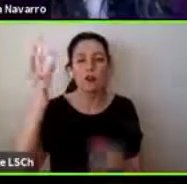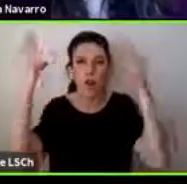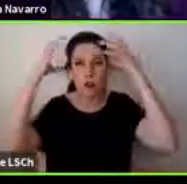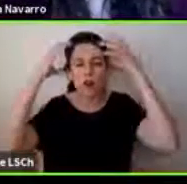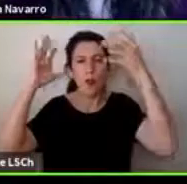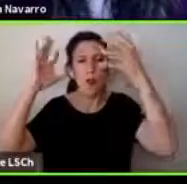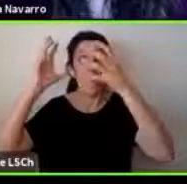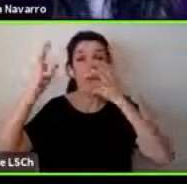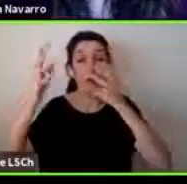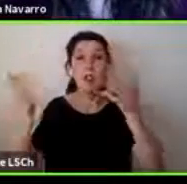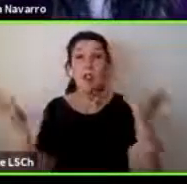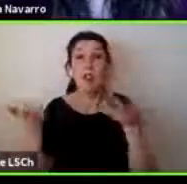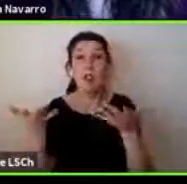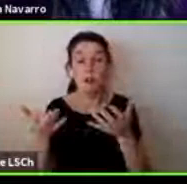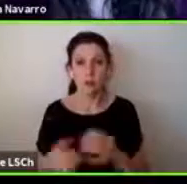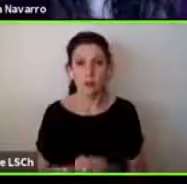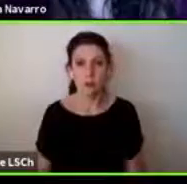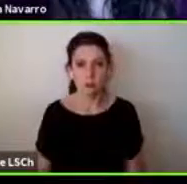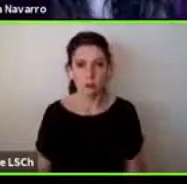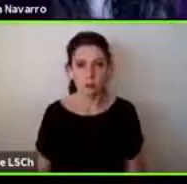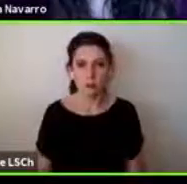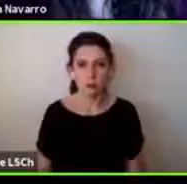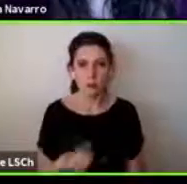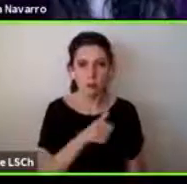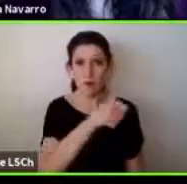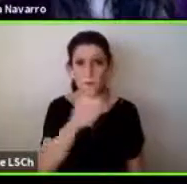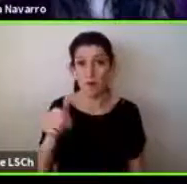podéis responder todos sería ideal